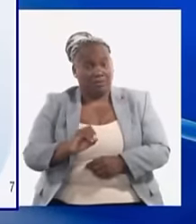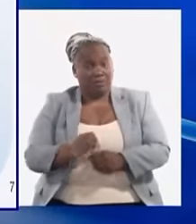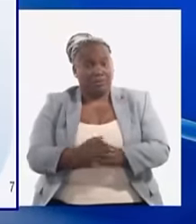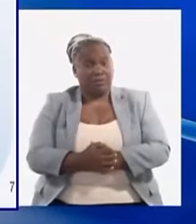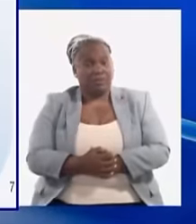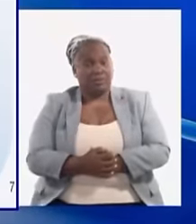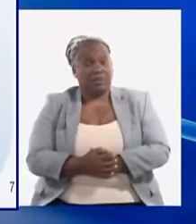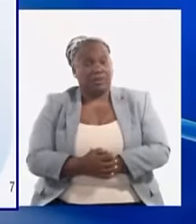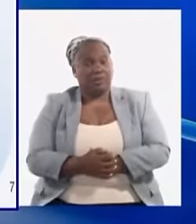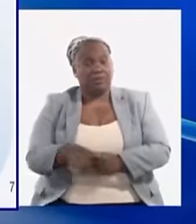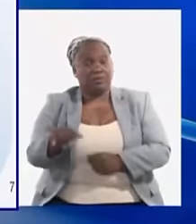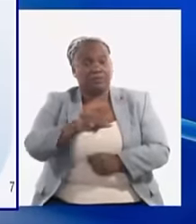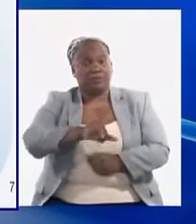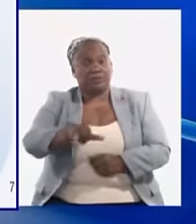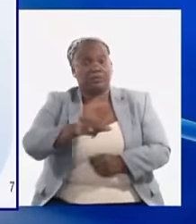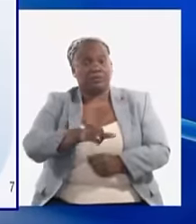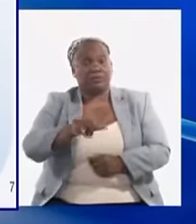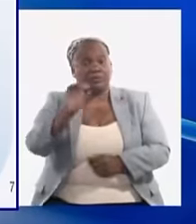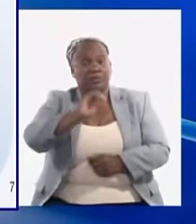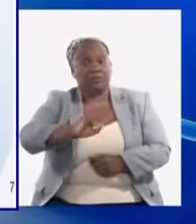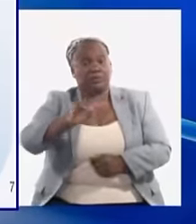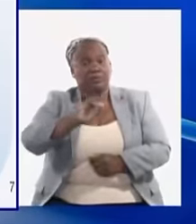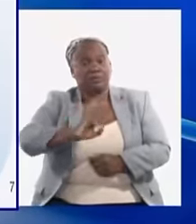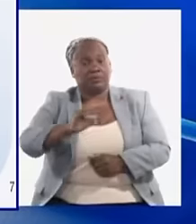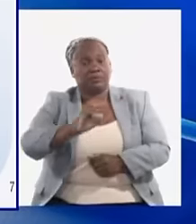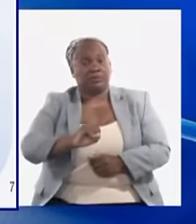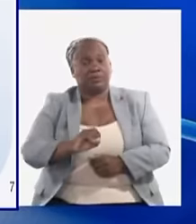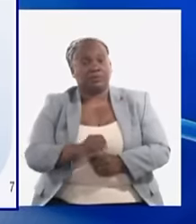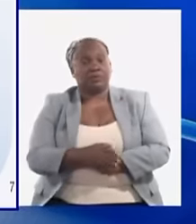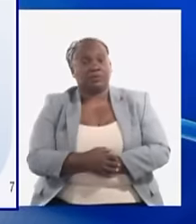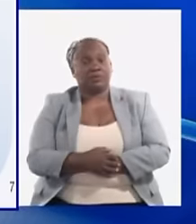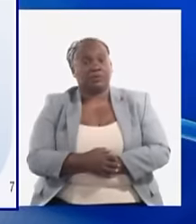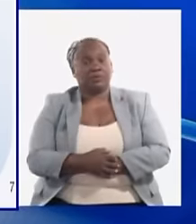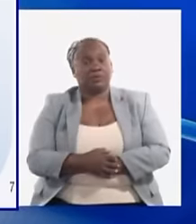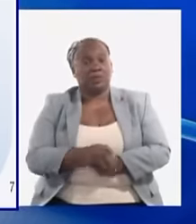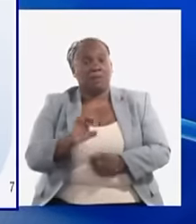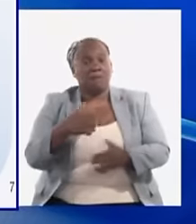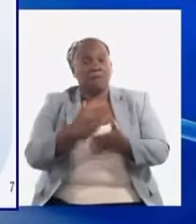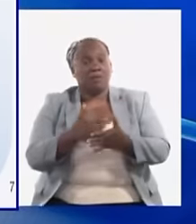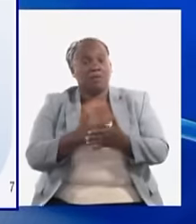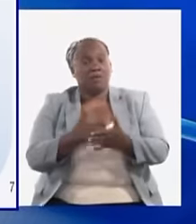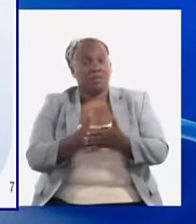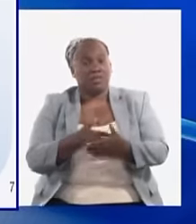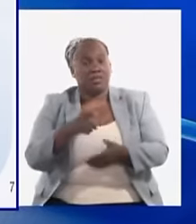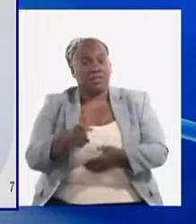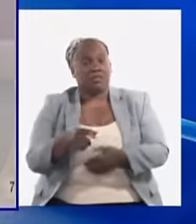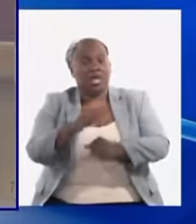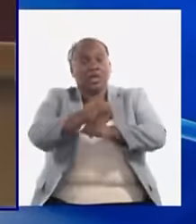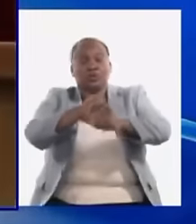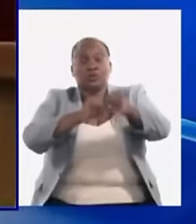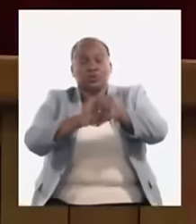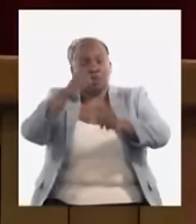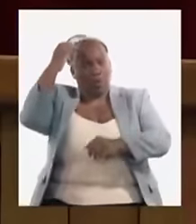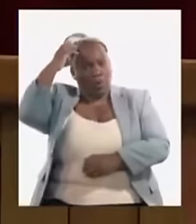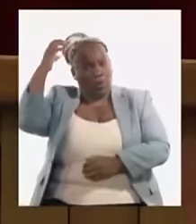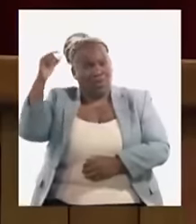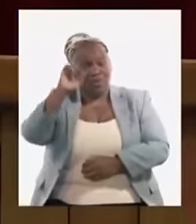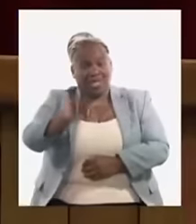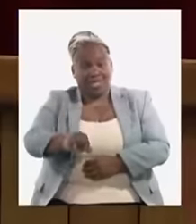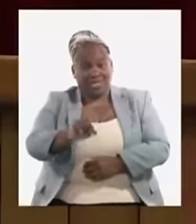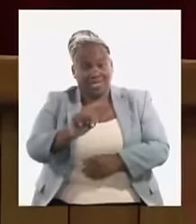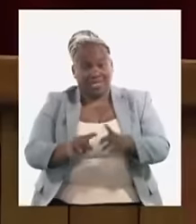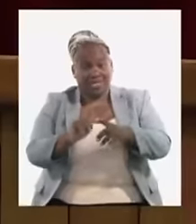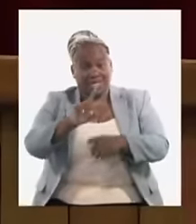pero también las organizaciones superiores de dirección empresarial, las empresas y las estructuras de gobierno. Este es un asunto